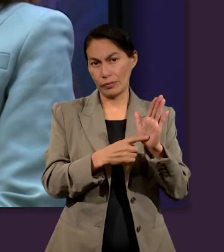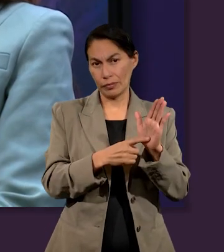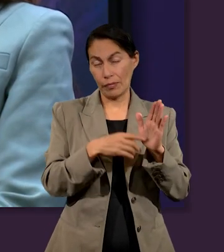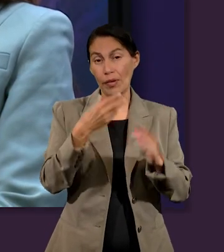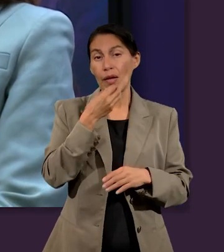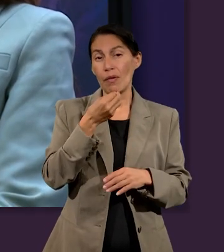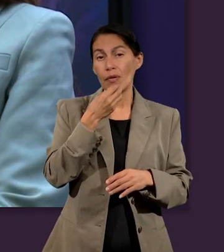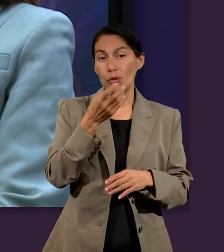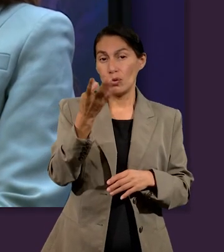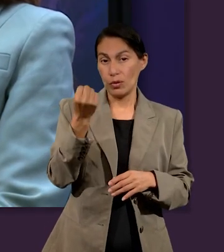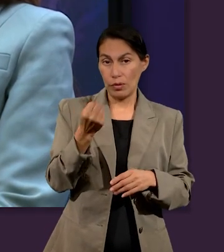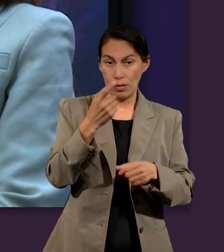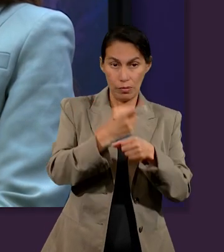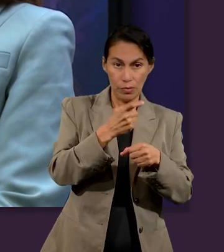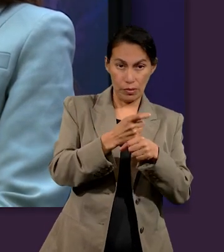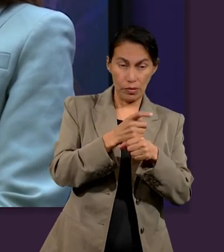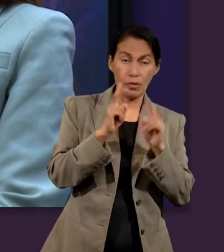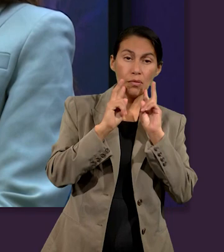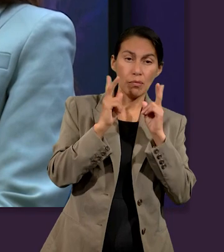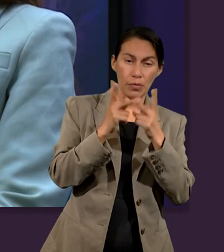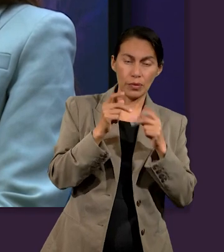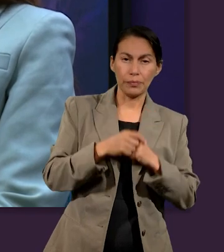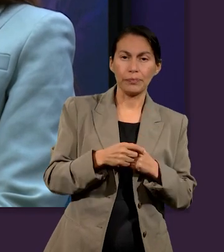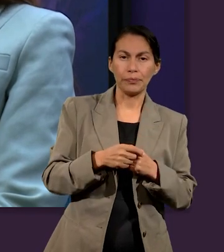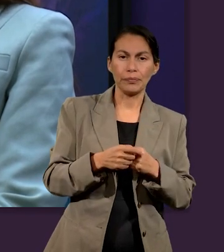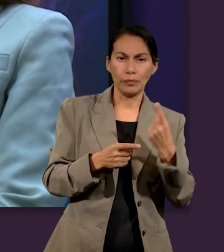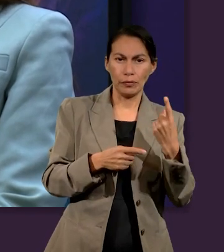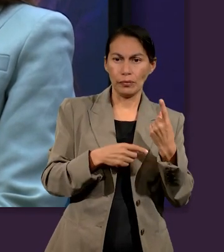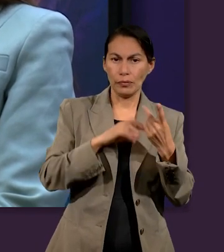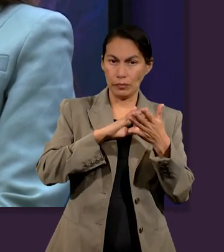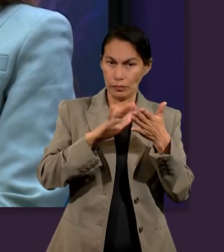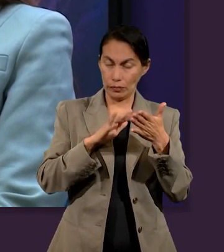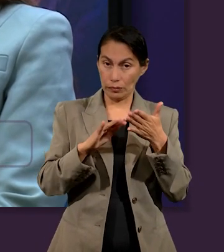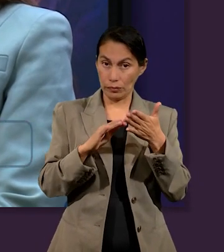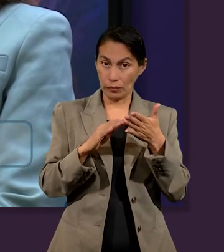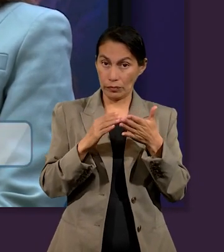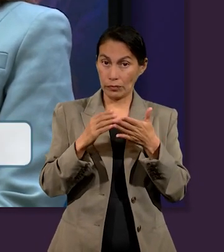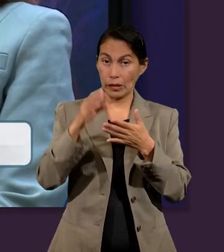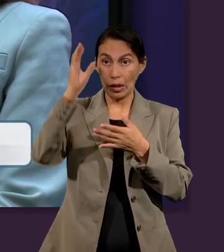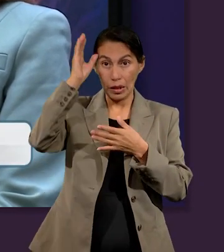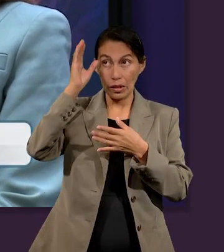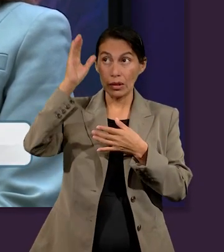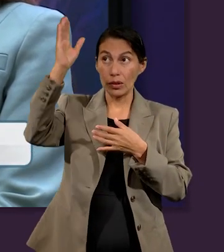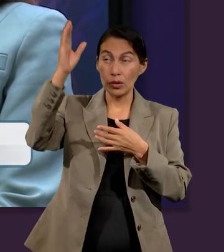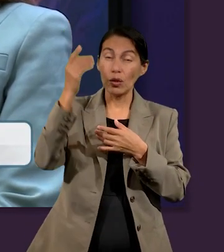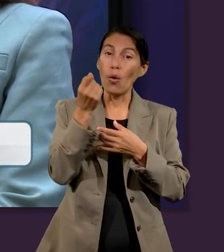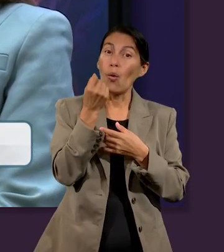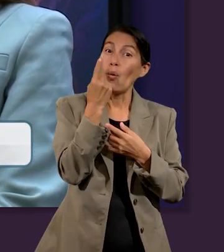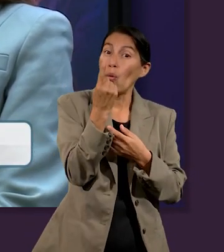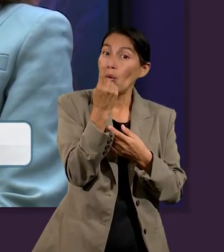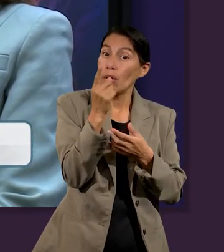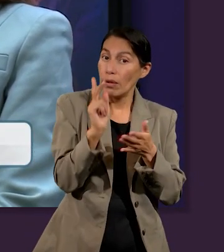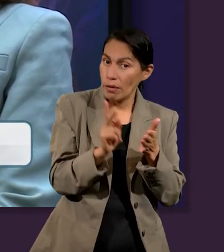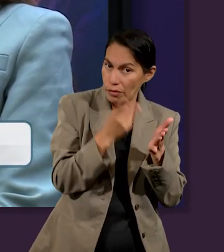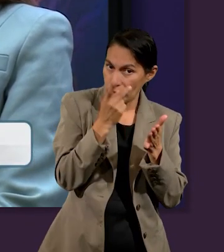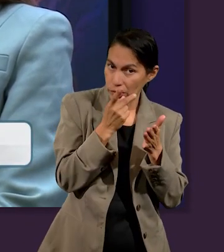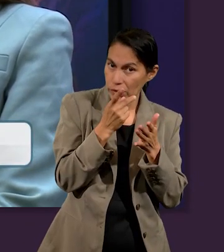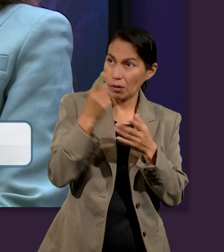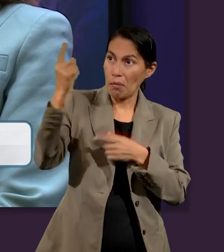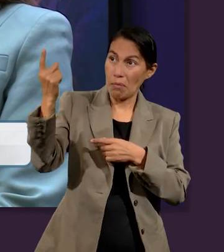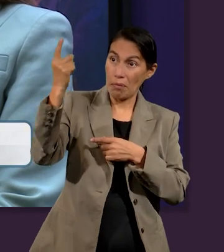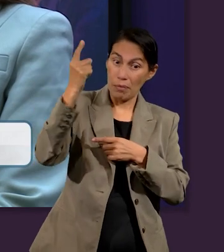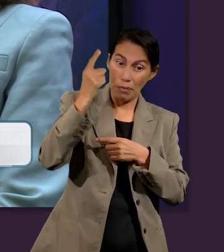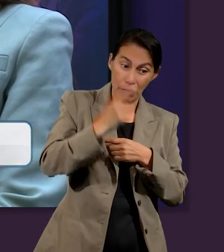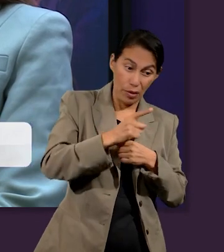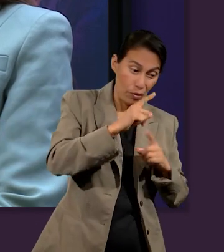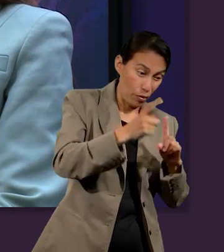en Hebreos 9 y en Primera de Pedro. Son versículos similares, voy a leer solo uno. Así también Cristo fue ofrecido una sola